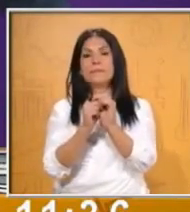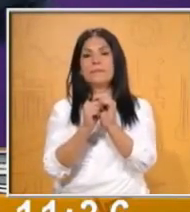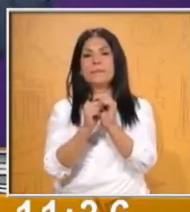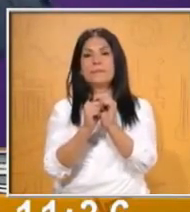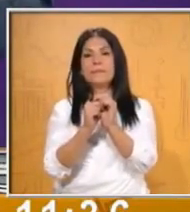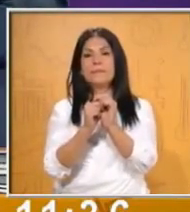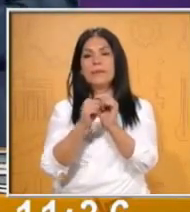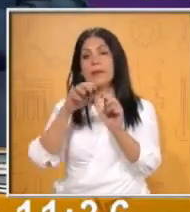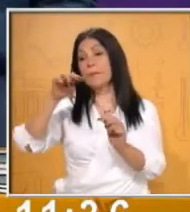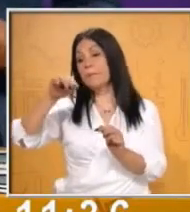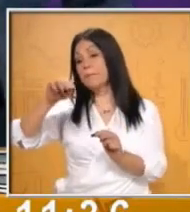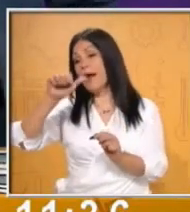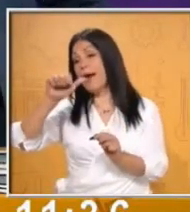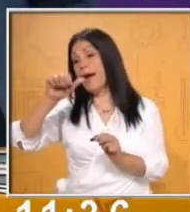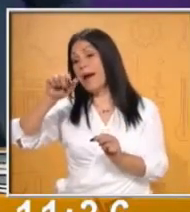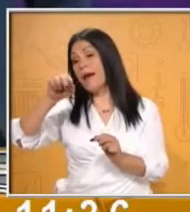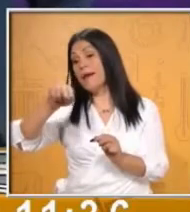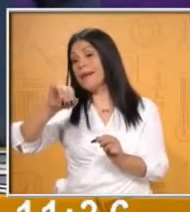Manita.